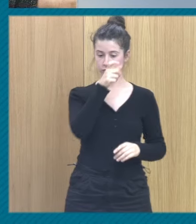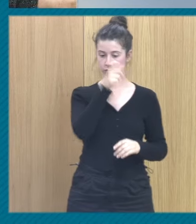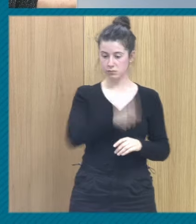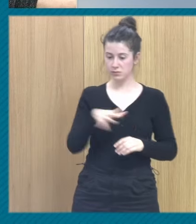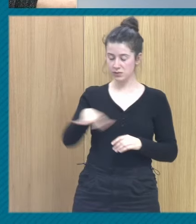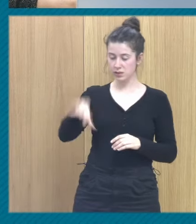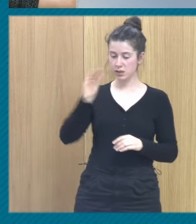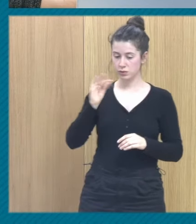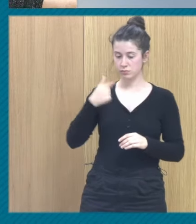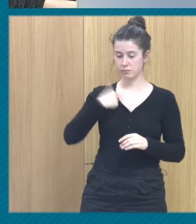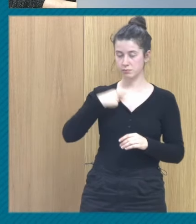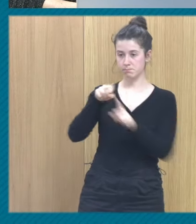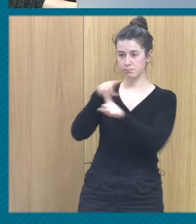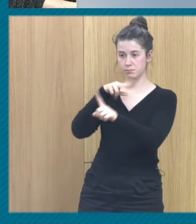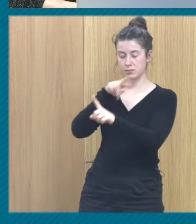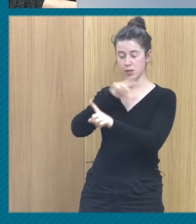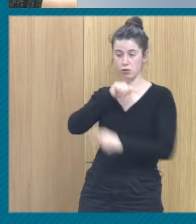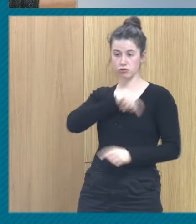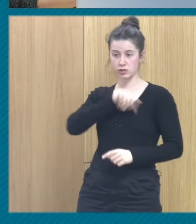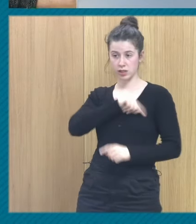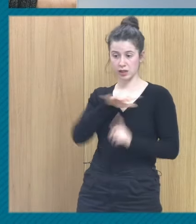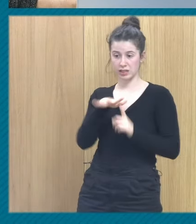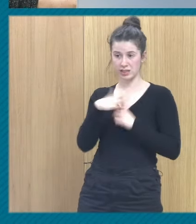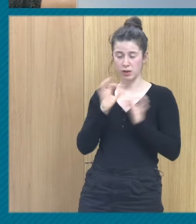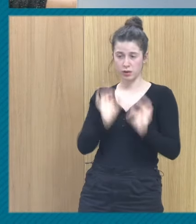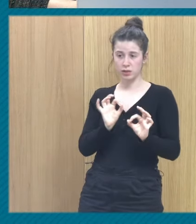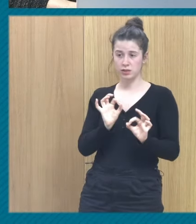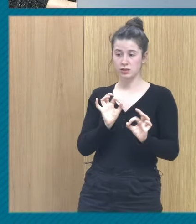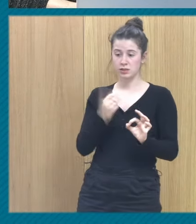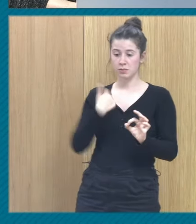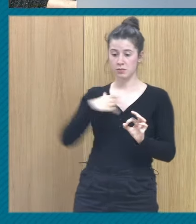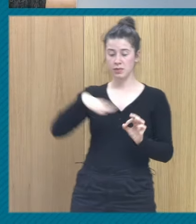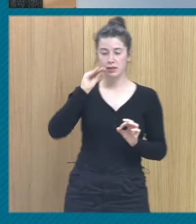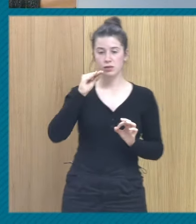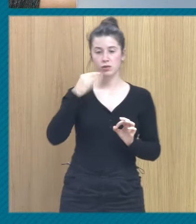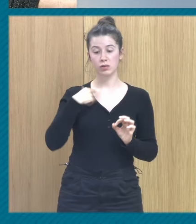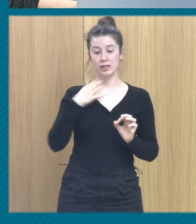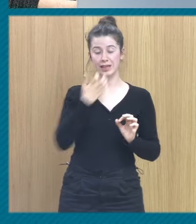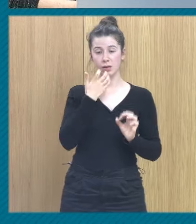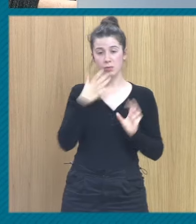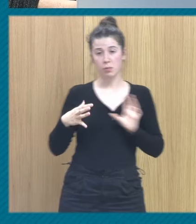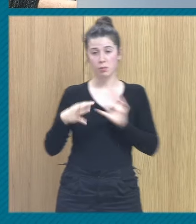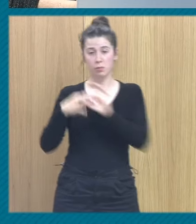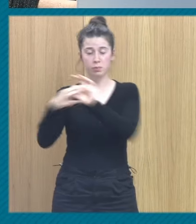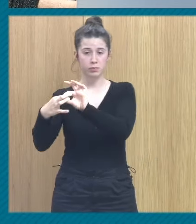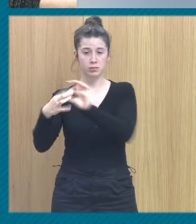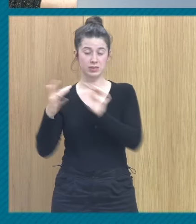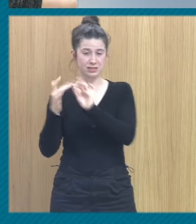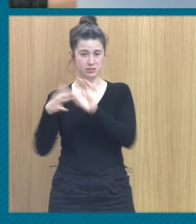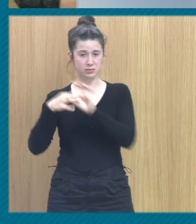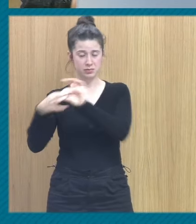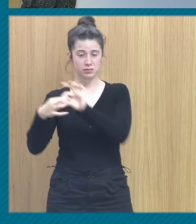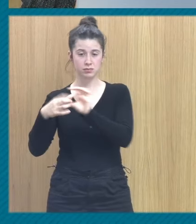desde la mirada consciente a su problemática entiendo que si me acerco a ellos me van a volver a hacer daño. Y entonces